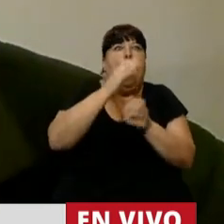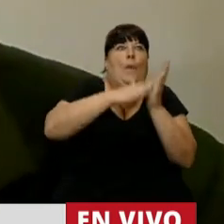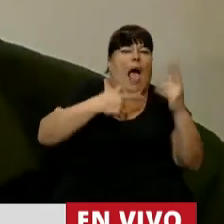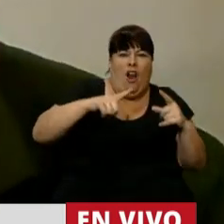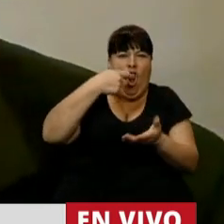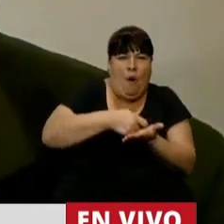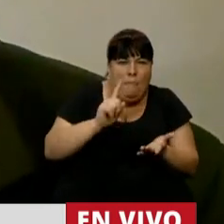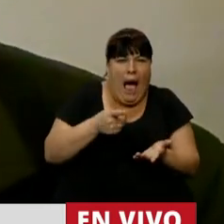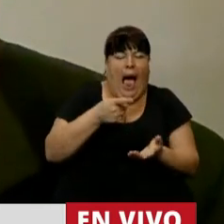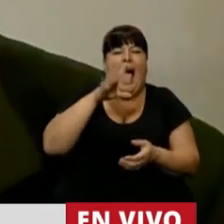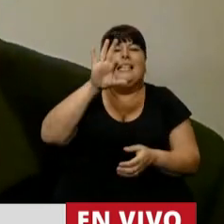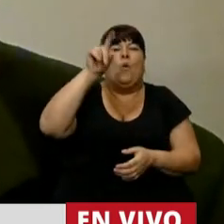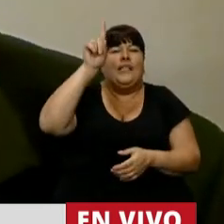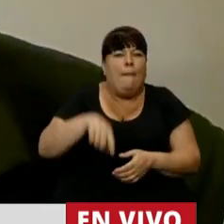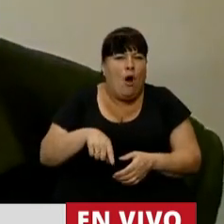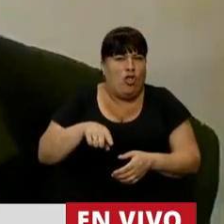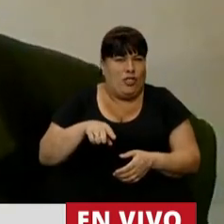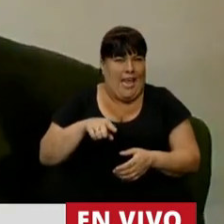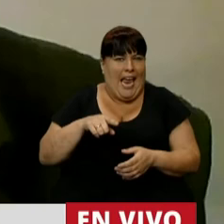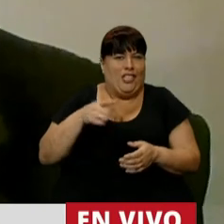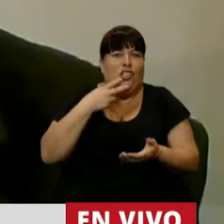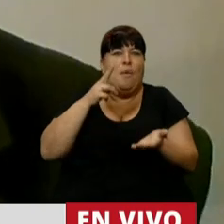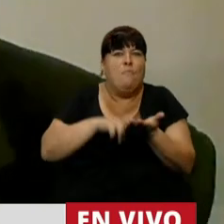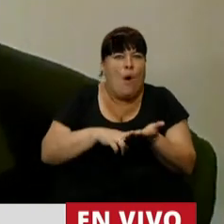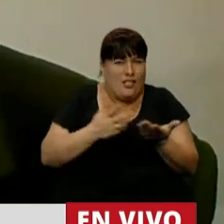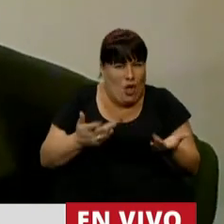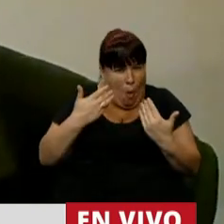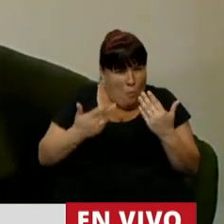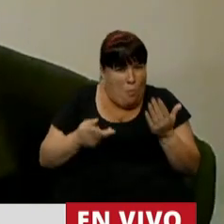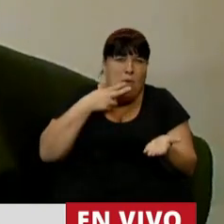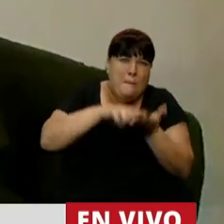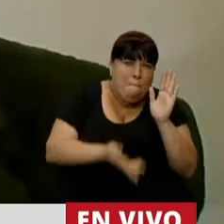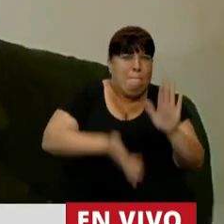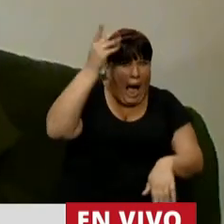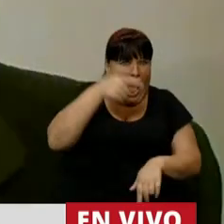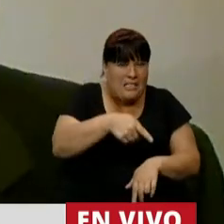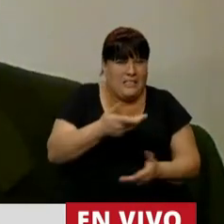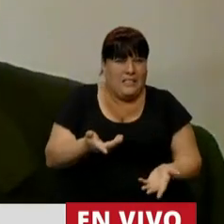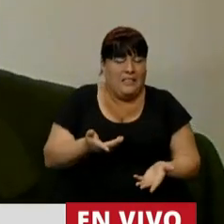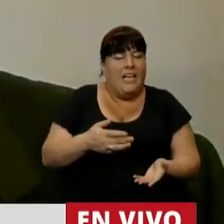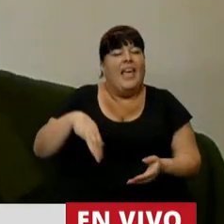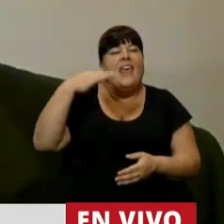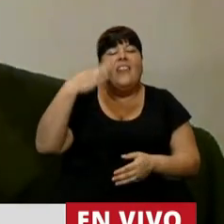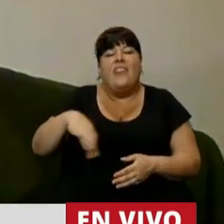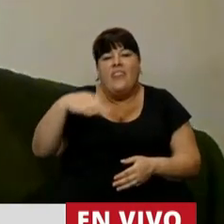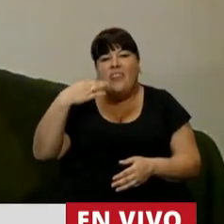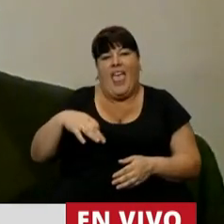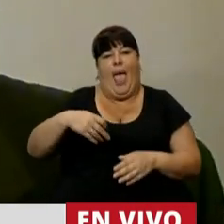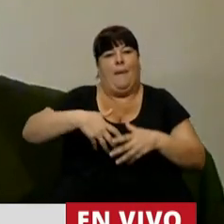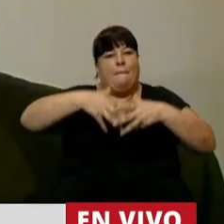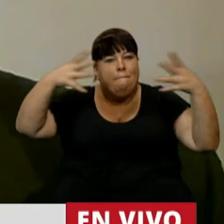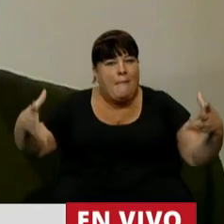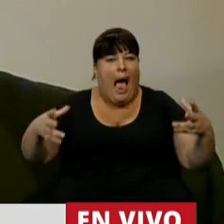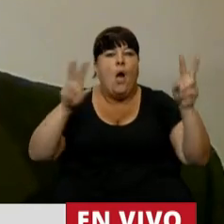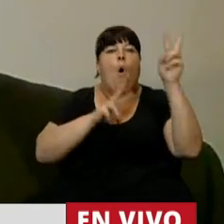están teniendo un 50% de presión tributaria ¿podemos aumentar la presión tributaria? hay que agrandar la masa